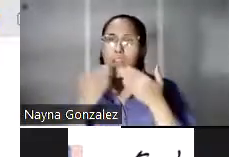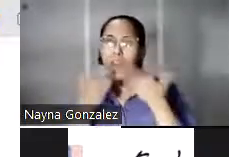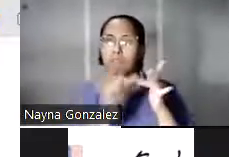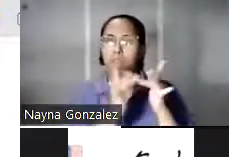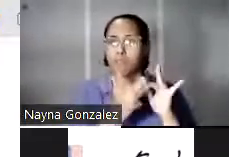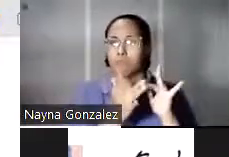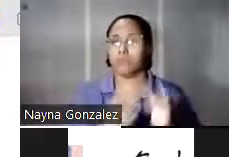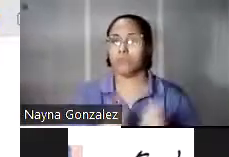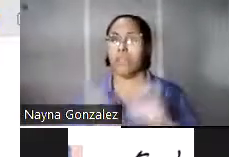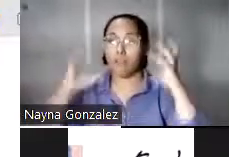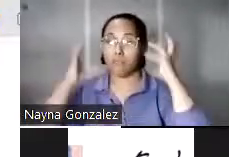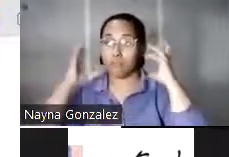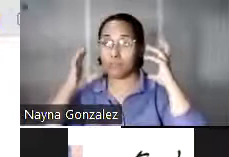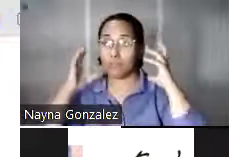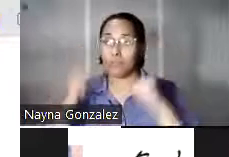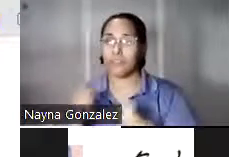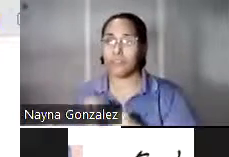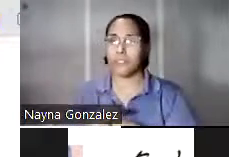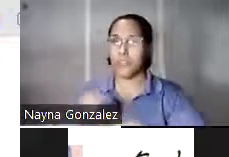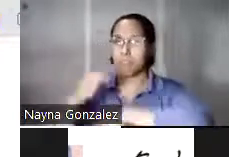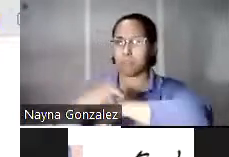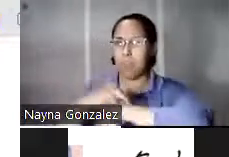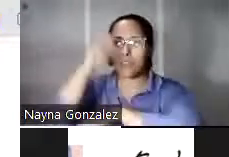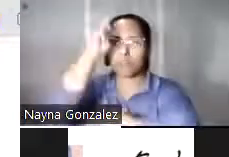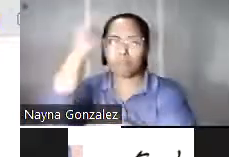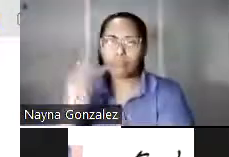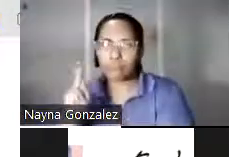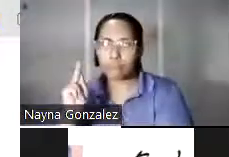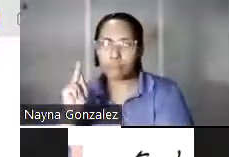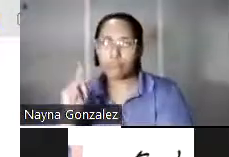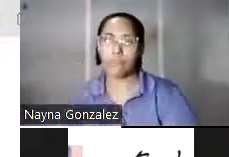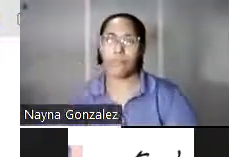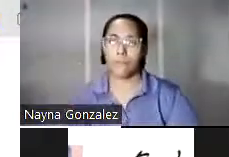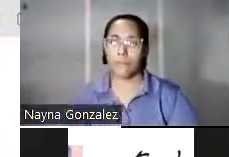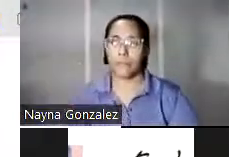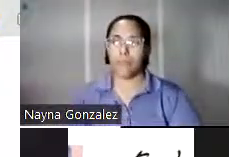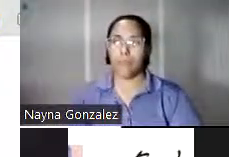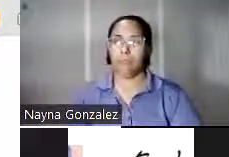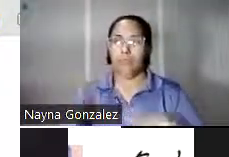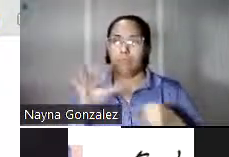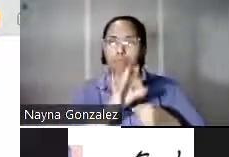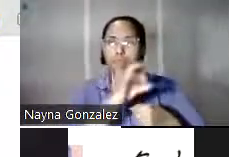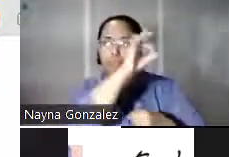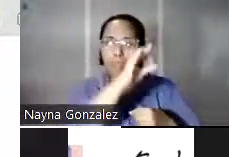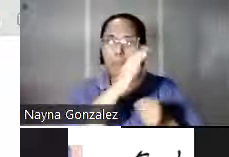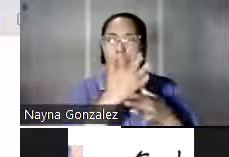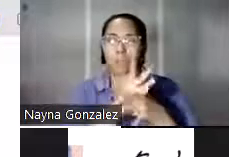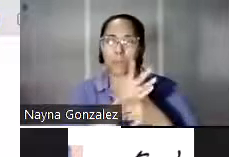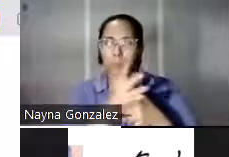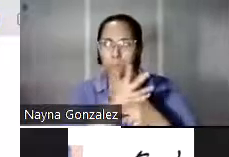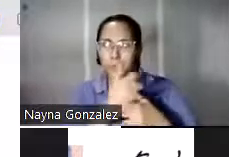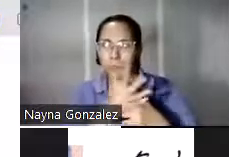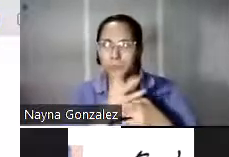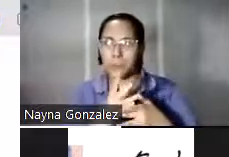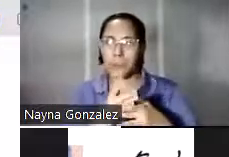La radio, entonces, fue pionera en términos del espíritu interactivo que vendría después